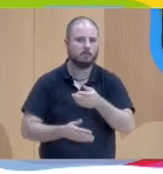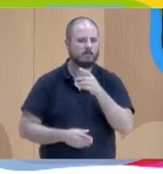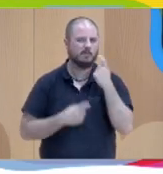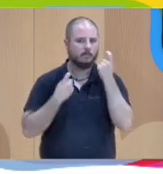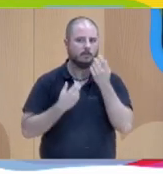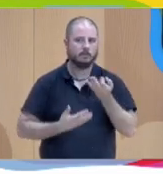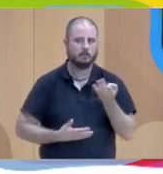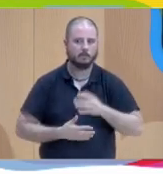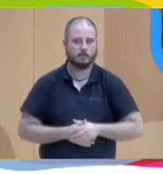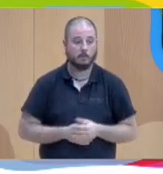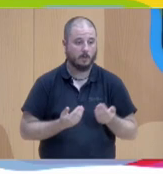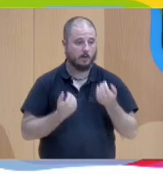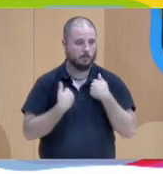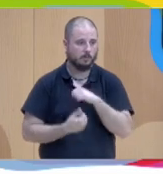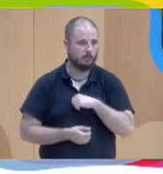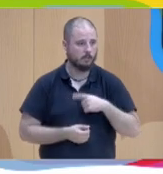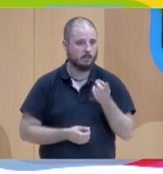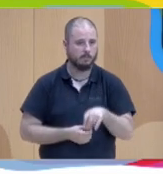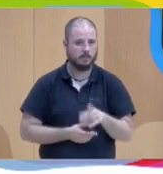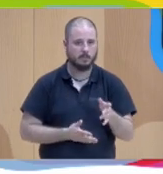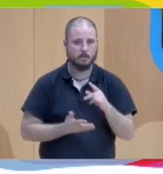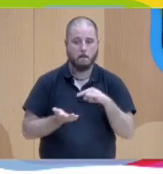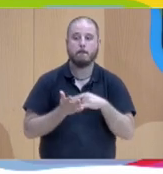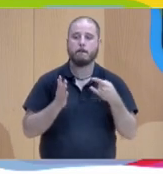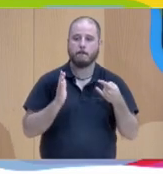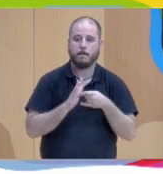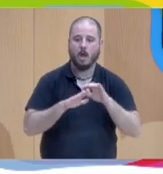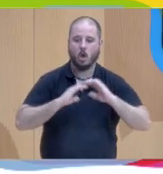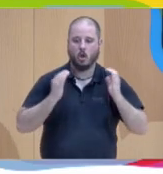Responsabilidad personal también y un plan global.